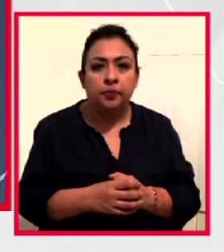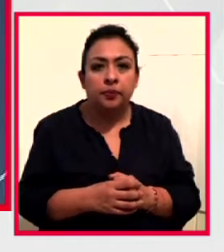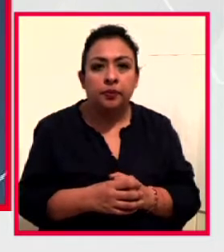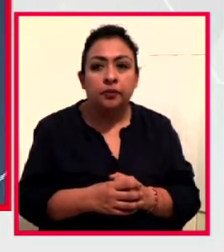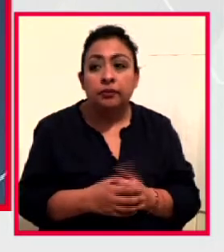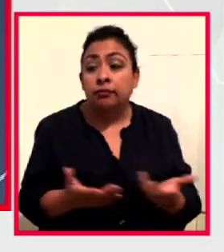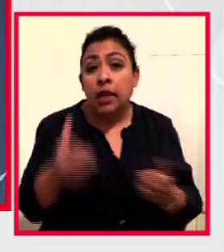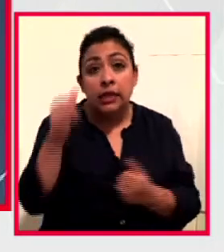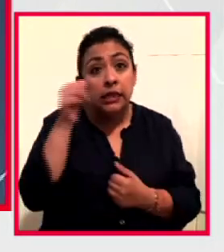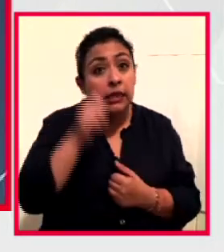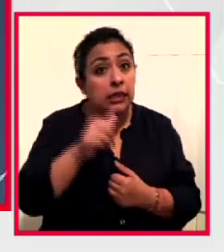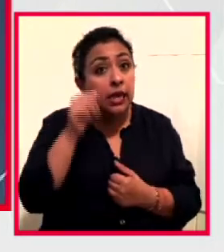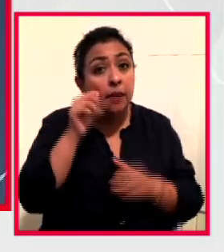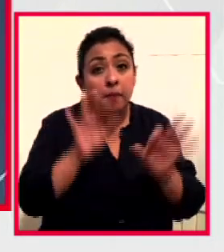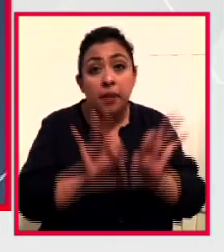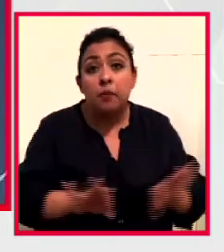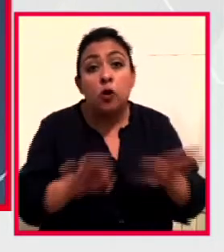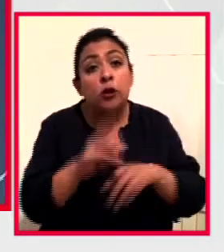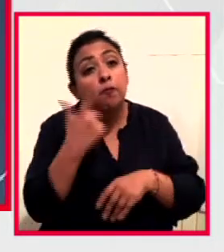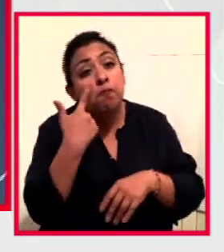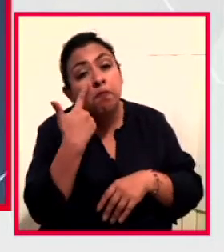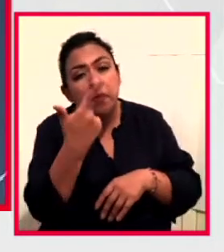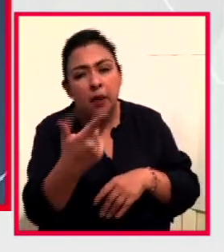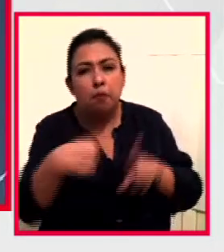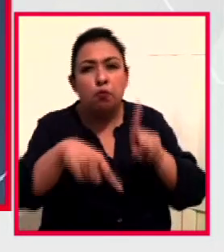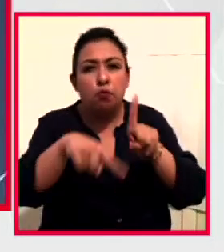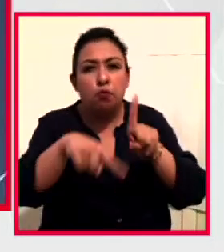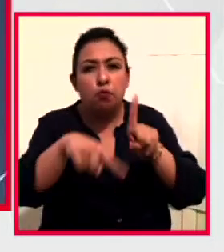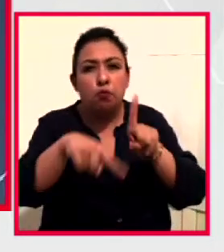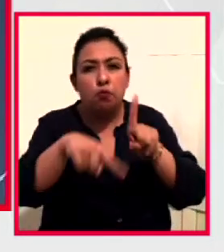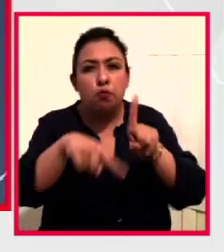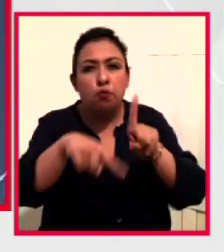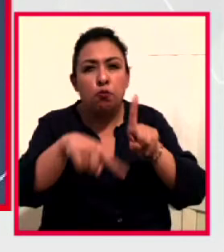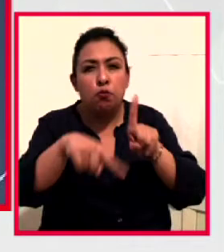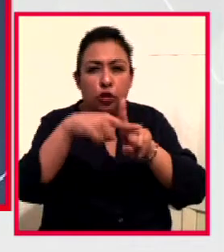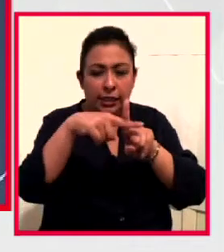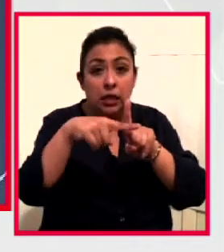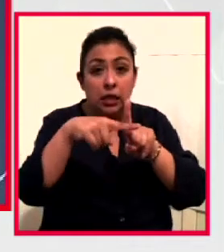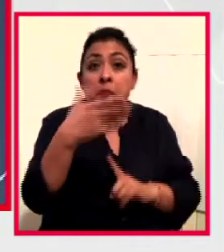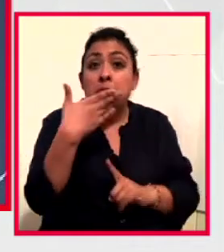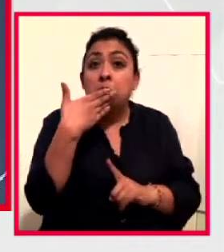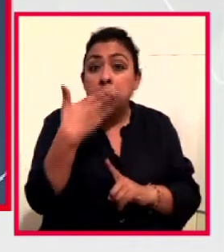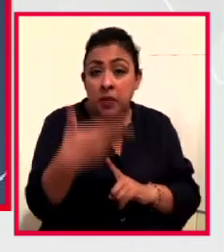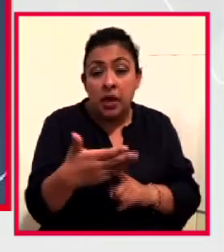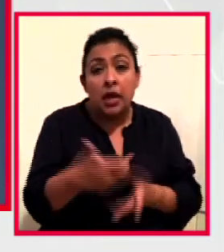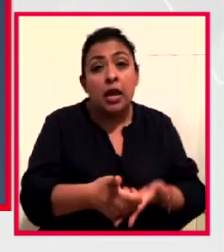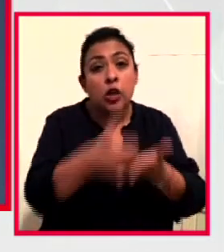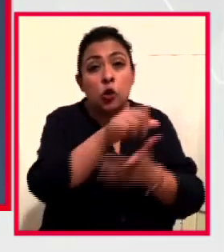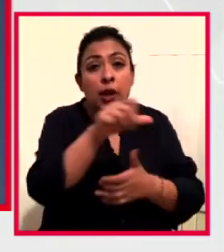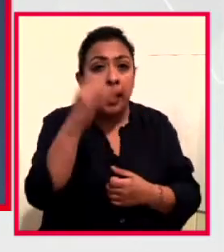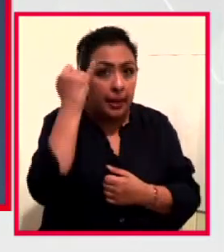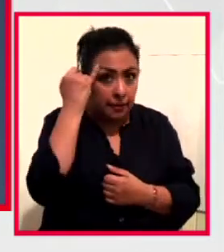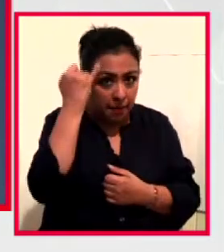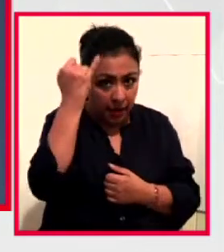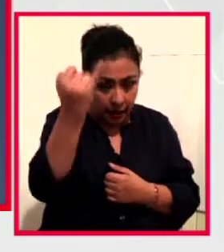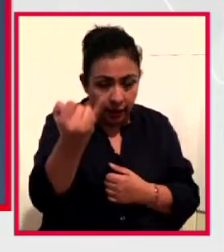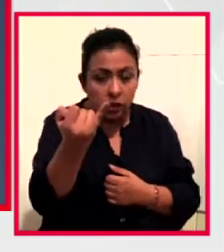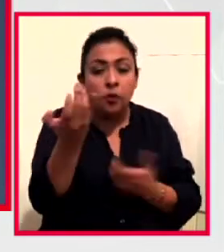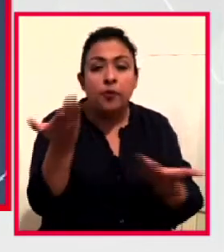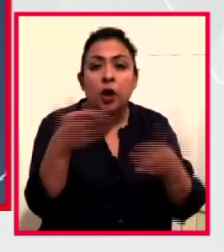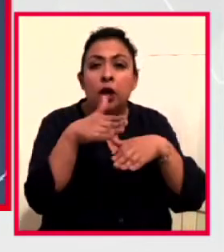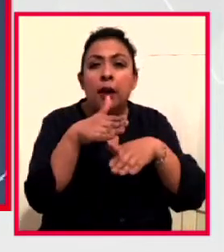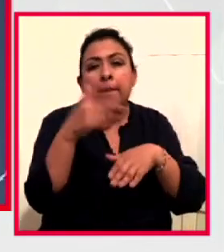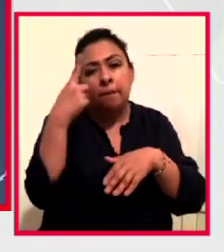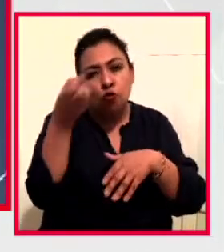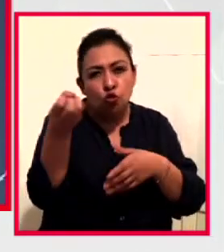Siempre es importante explorar el lado positivo de las cosas, es un muy buen momento también para la imaginación. Y con motivo de contribuir